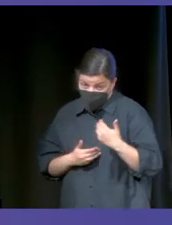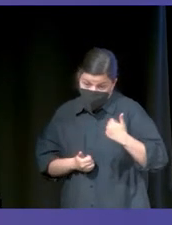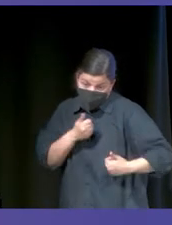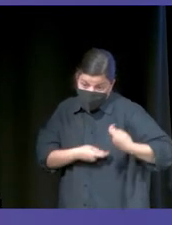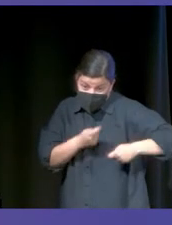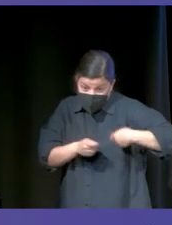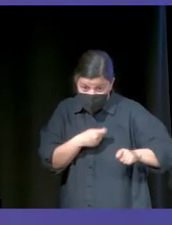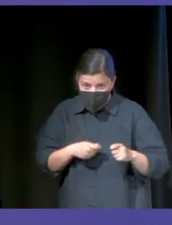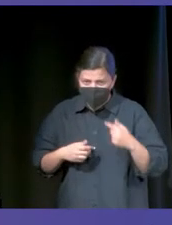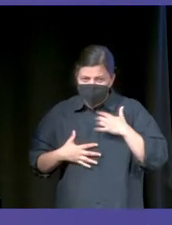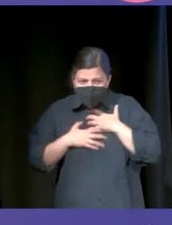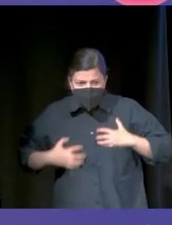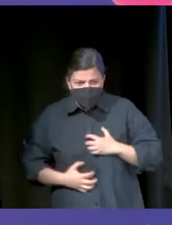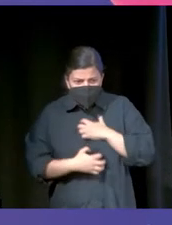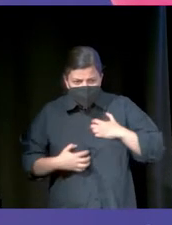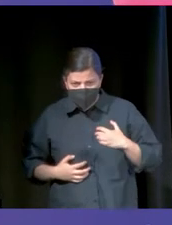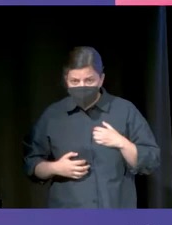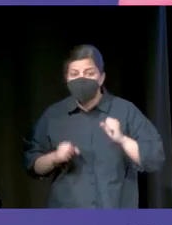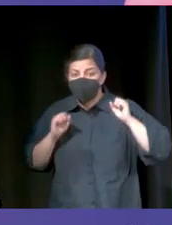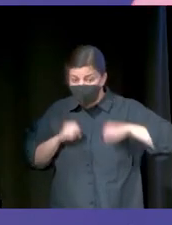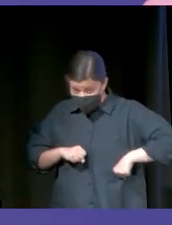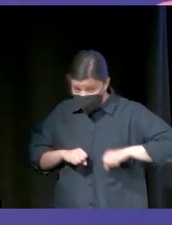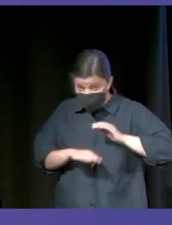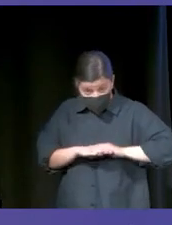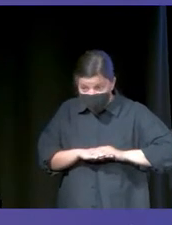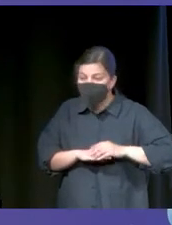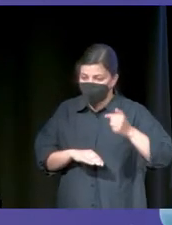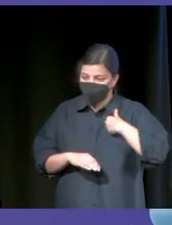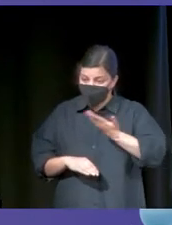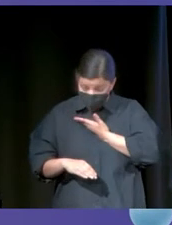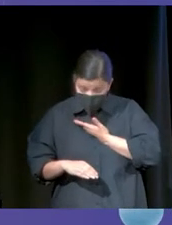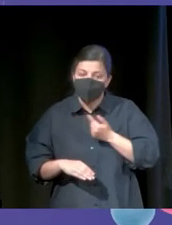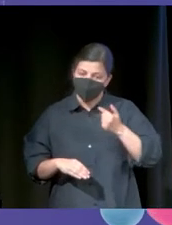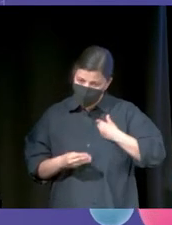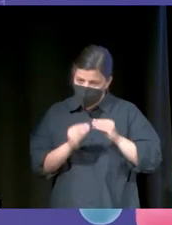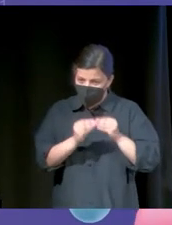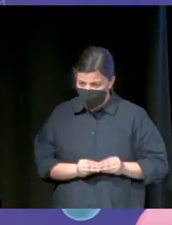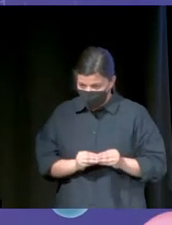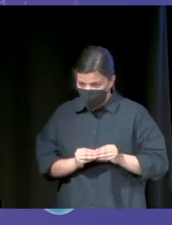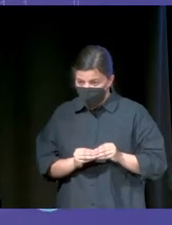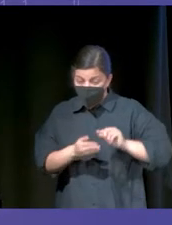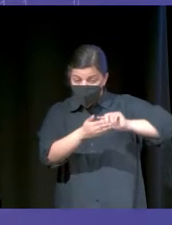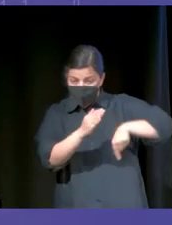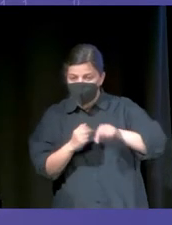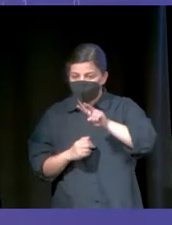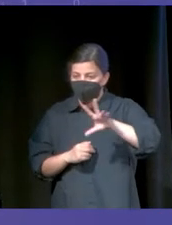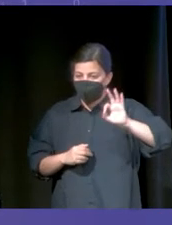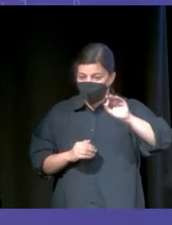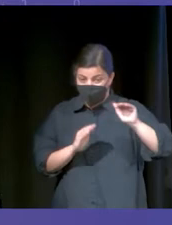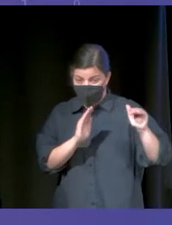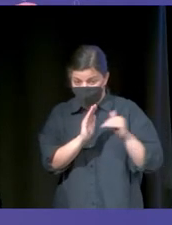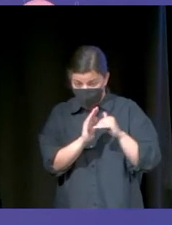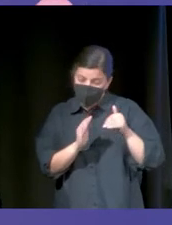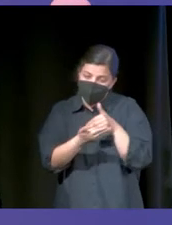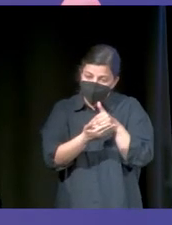Así que él se agobió y dijo, me has faltado. Lo voy a arreglar. Y contrató a este señor y le pagó 250 mil dólares para que matara al competidor.